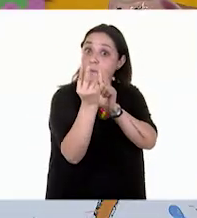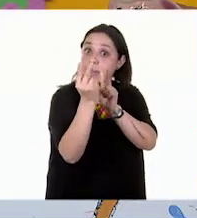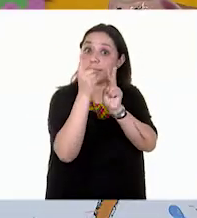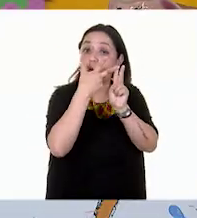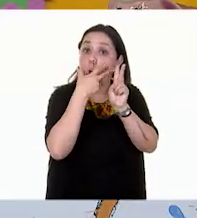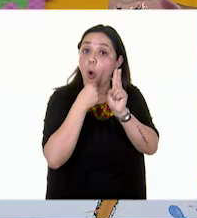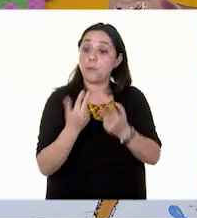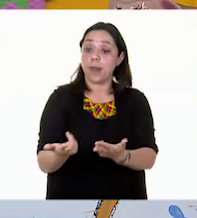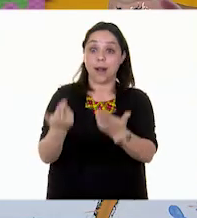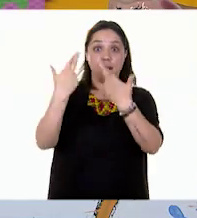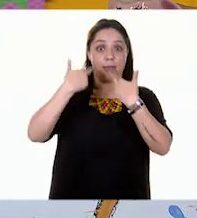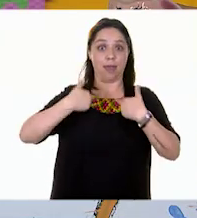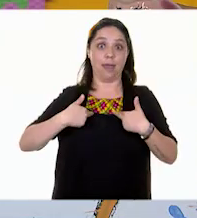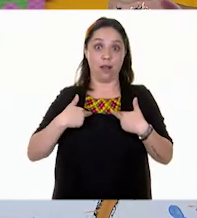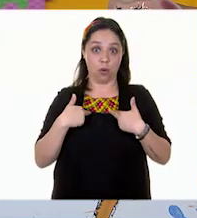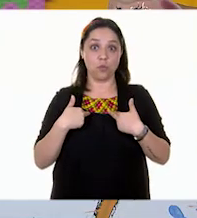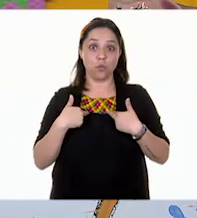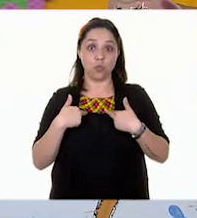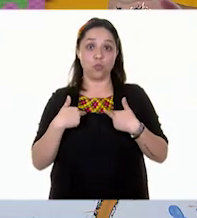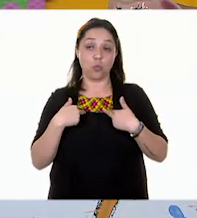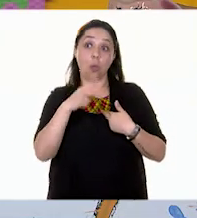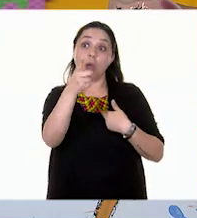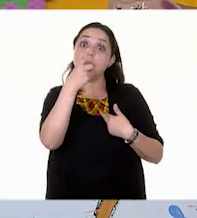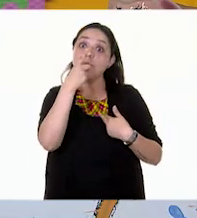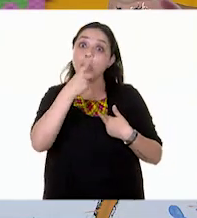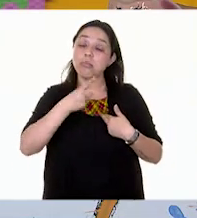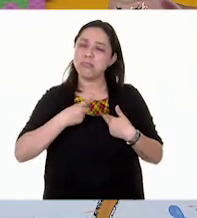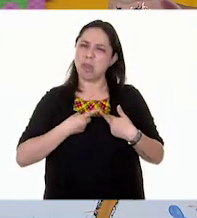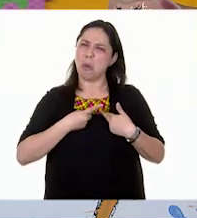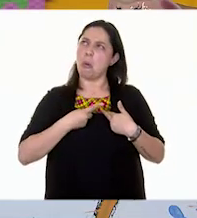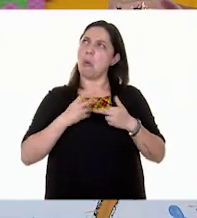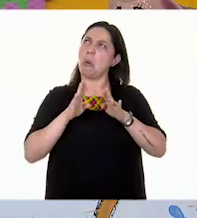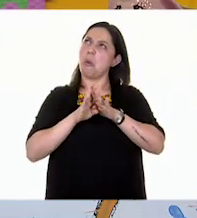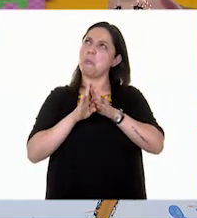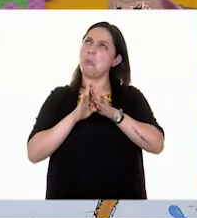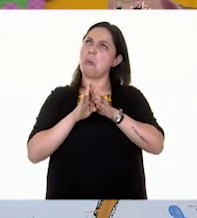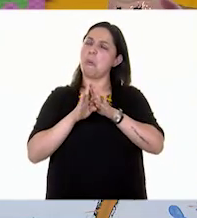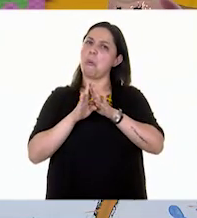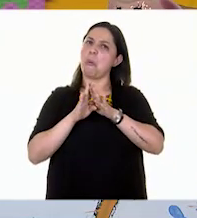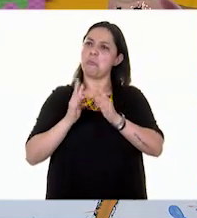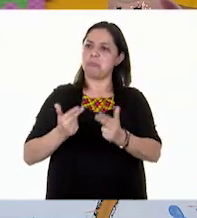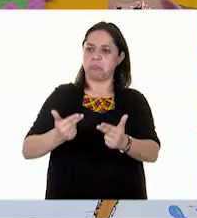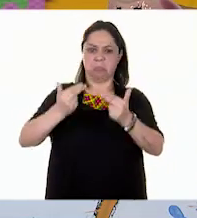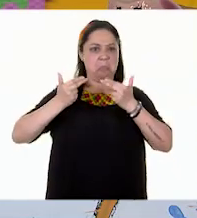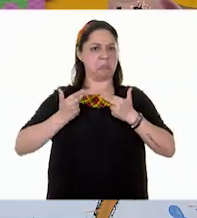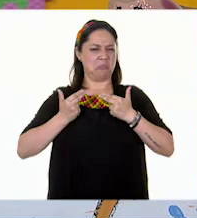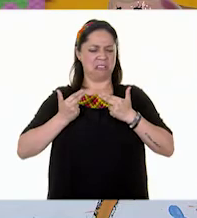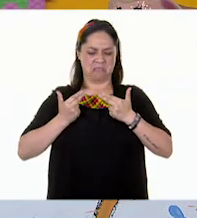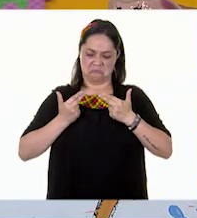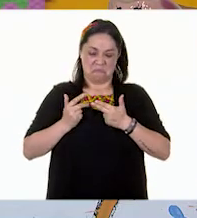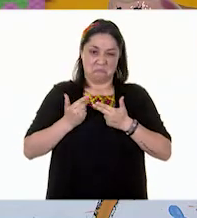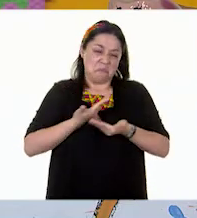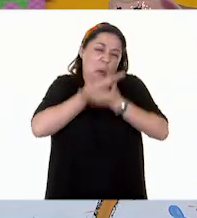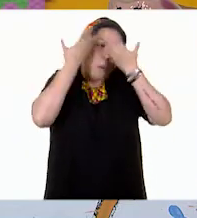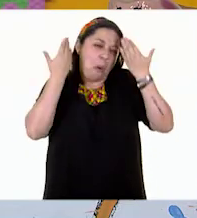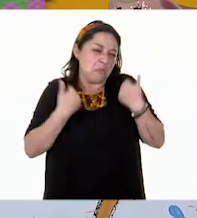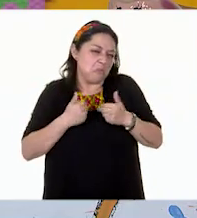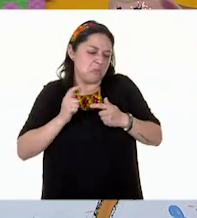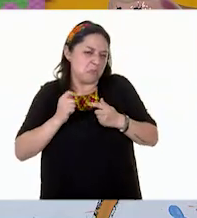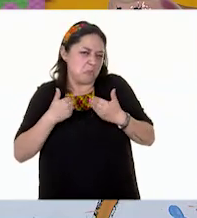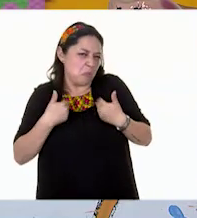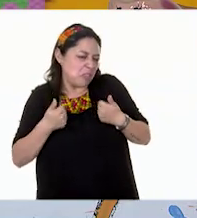dijo que era, que era mi legado. Pues la verdad no entendí muy bien, pero, pero me encantó el